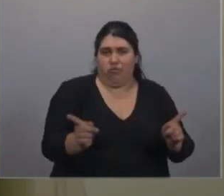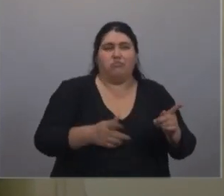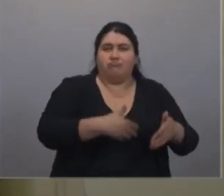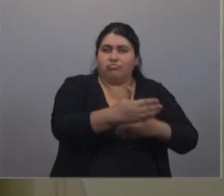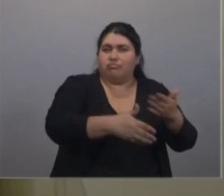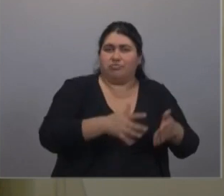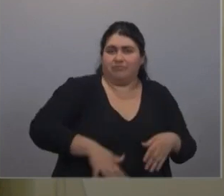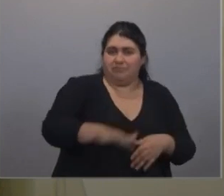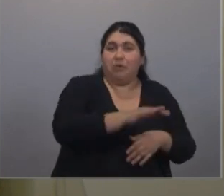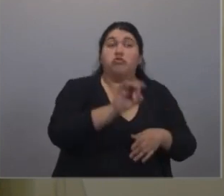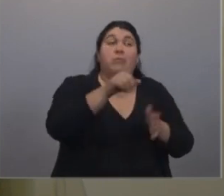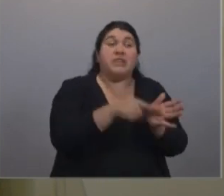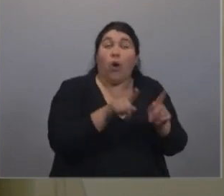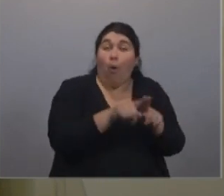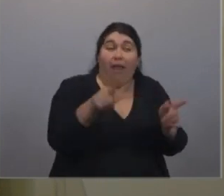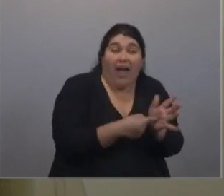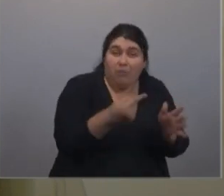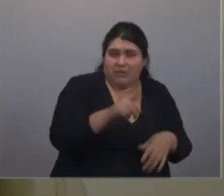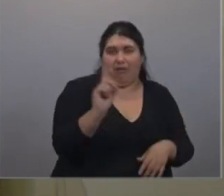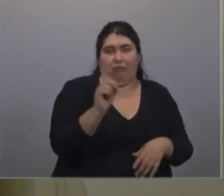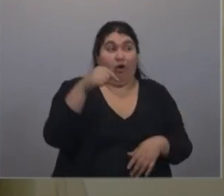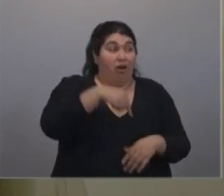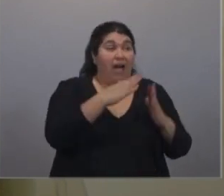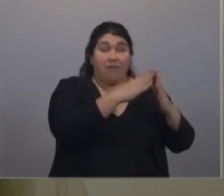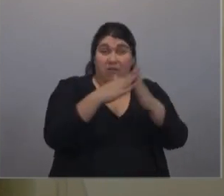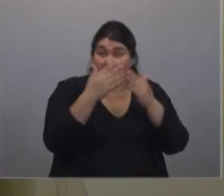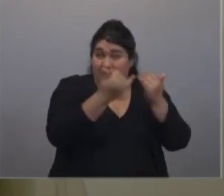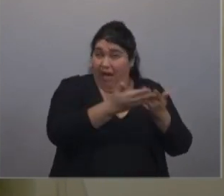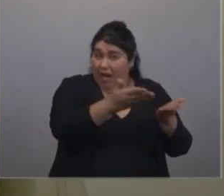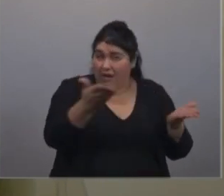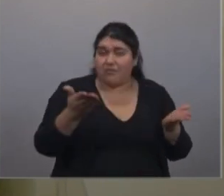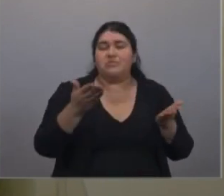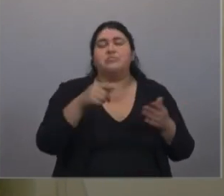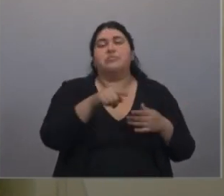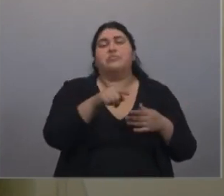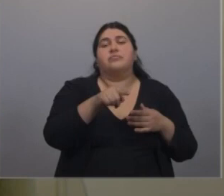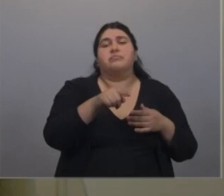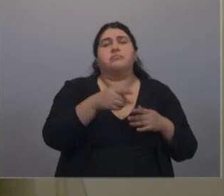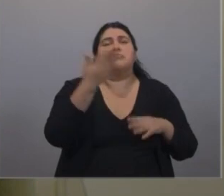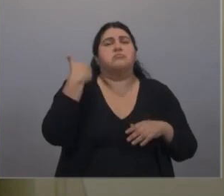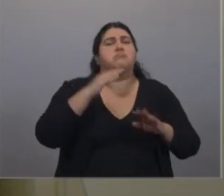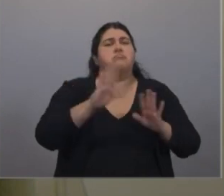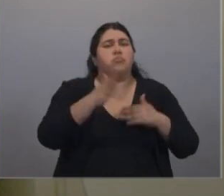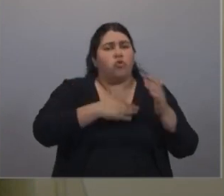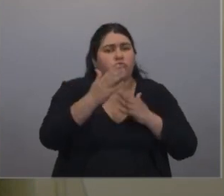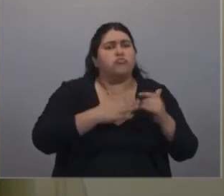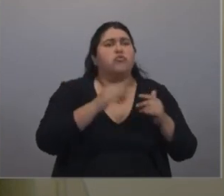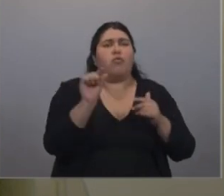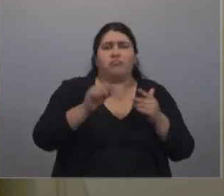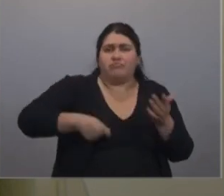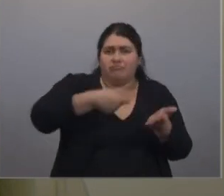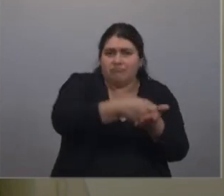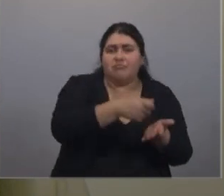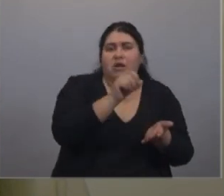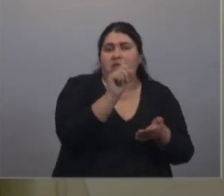Nosotros acá en la Provincia de Buenos Aires, estas viviendas que están acá, se pudieron hacer con crédito que dio